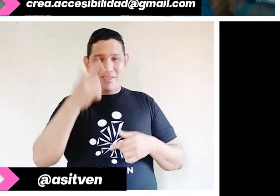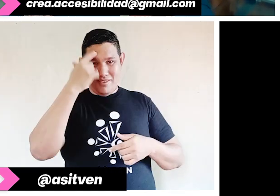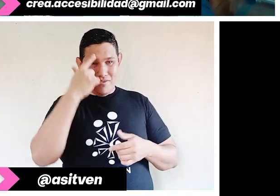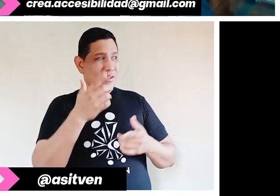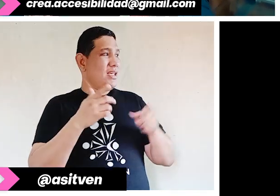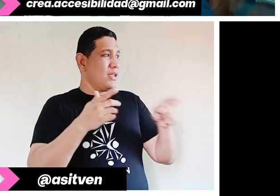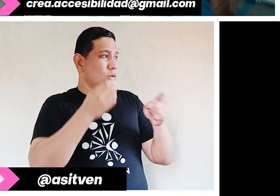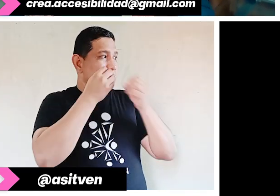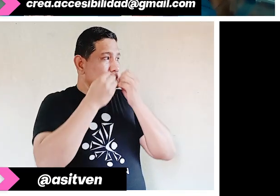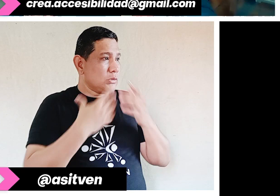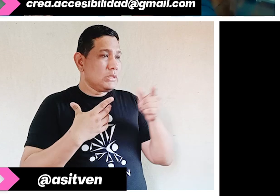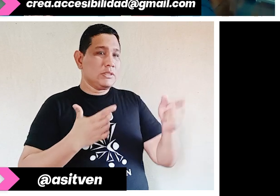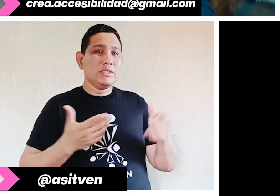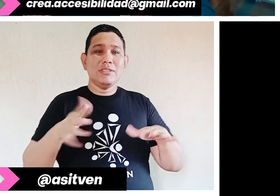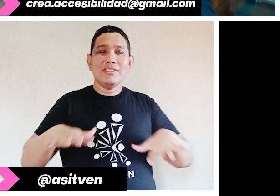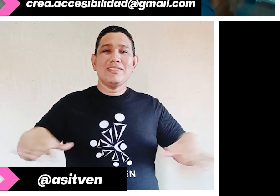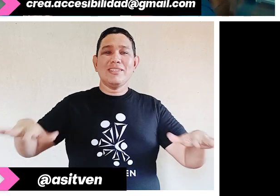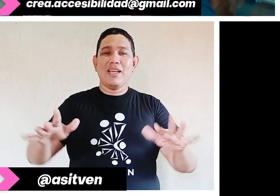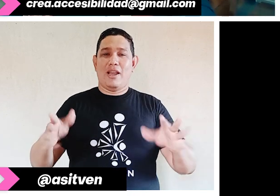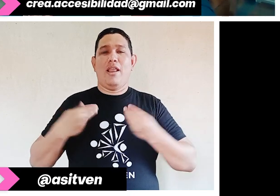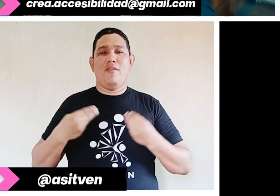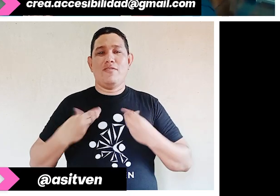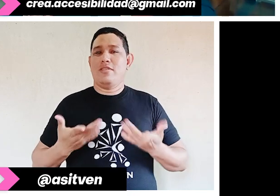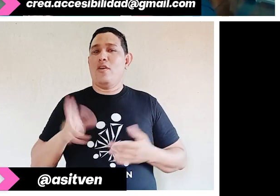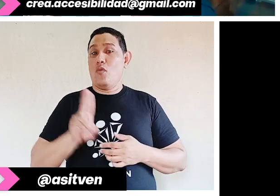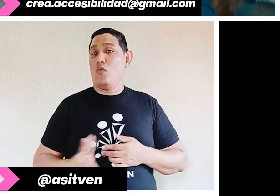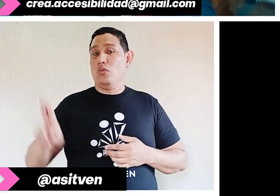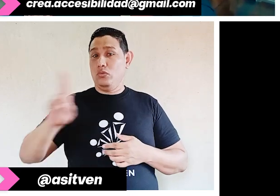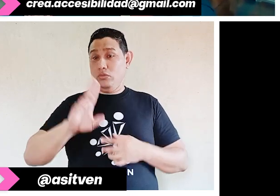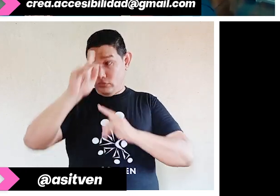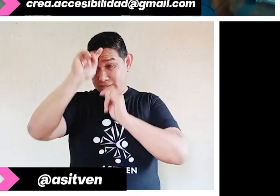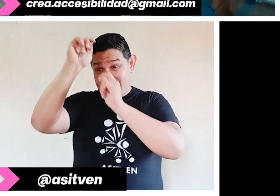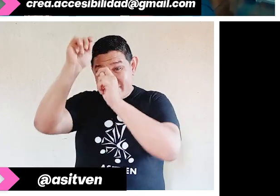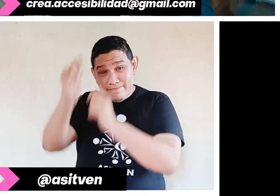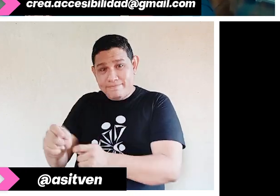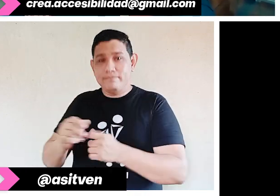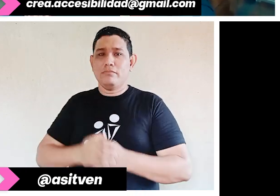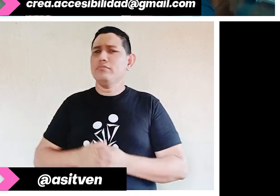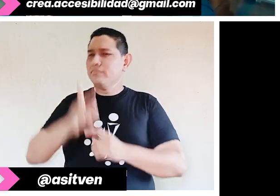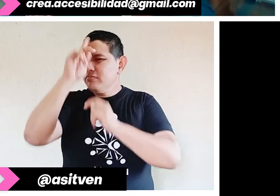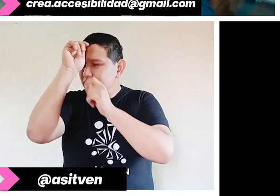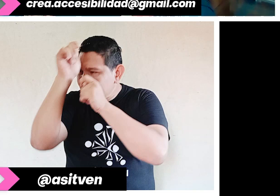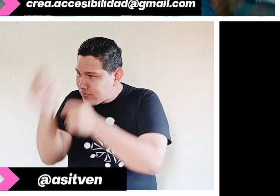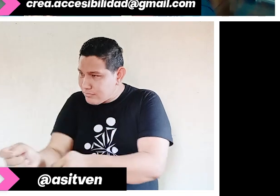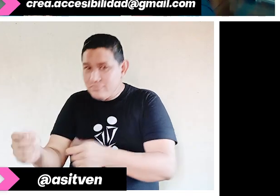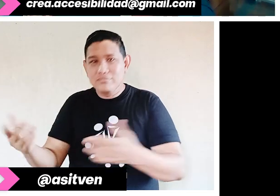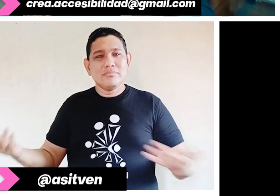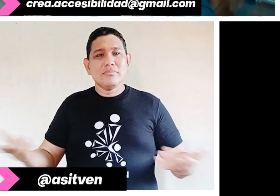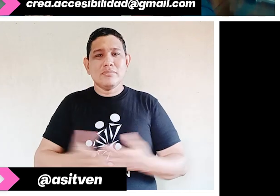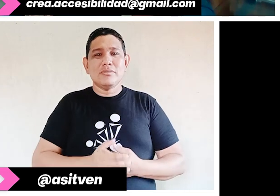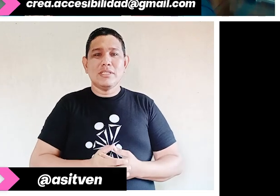ese espacio de vida sea utilizable con dignidad. La dignidad es el